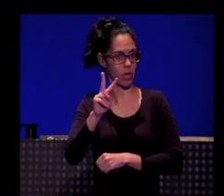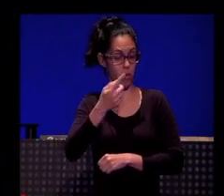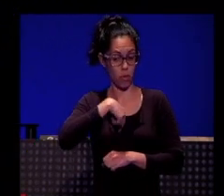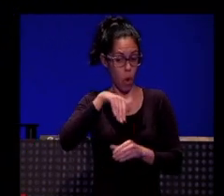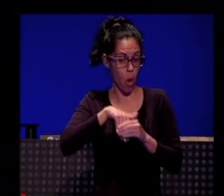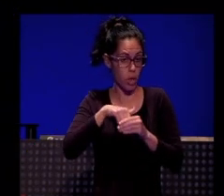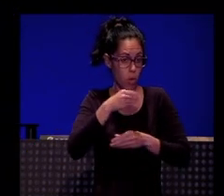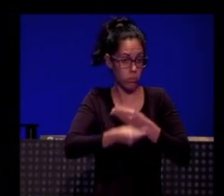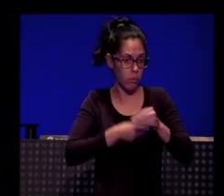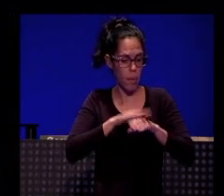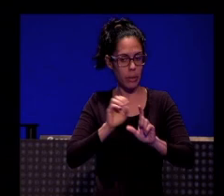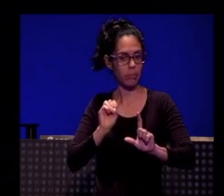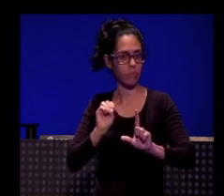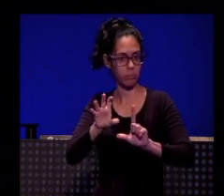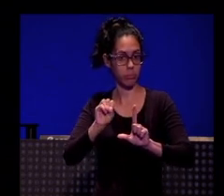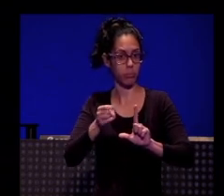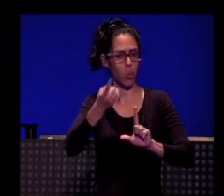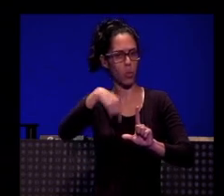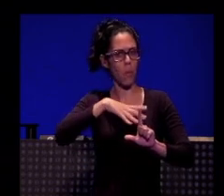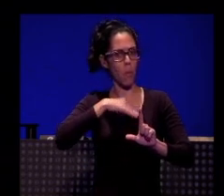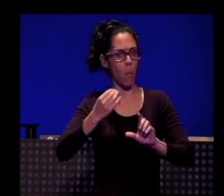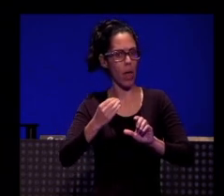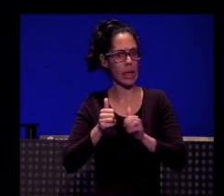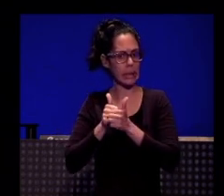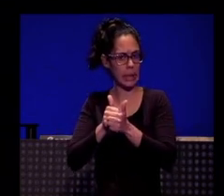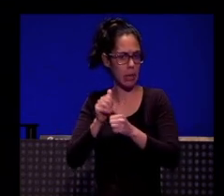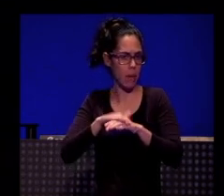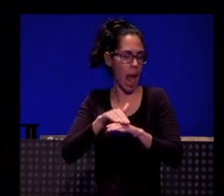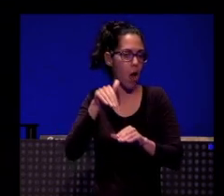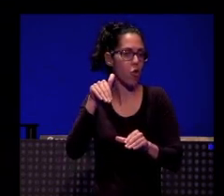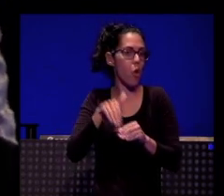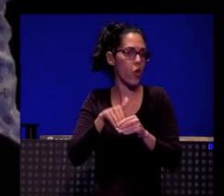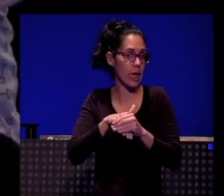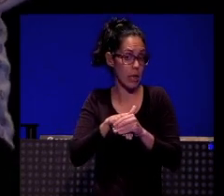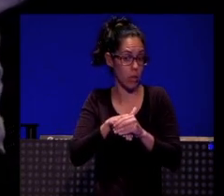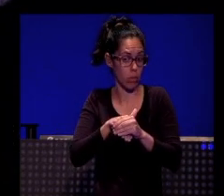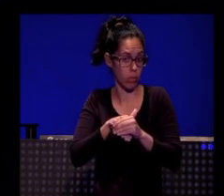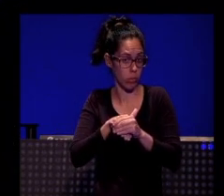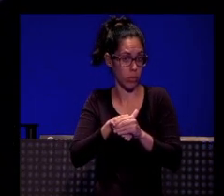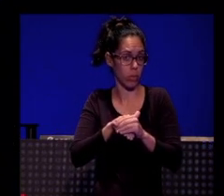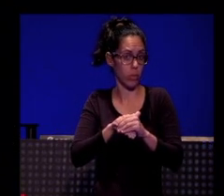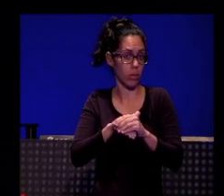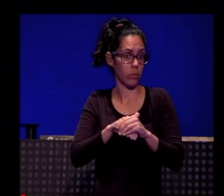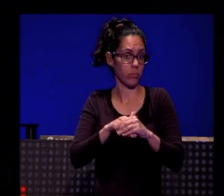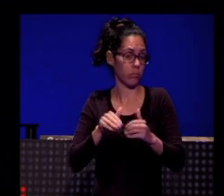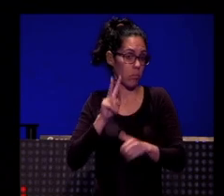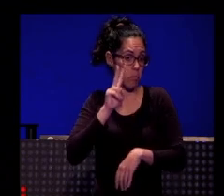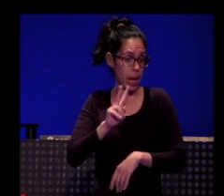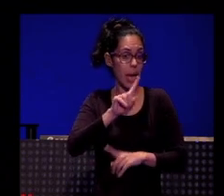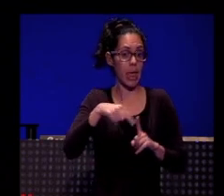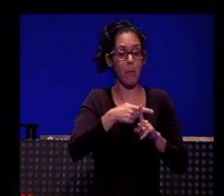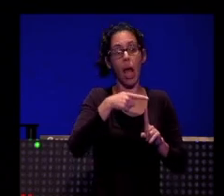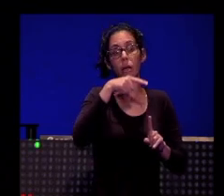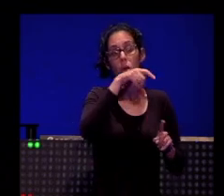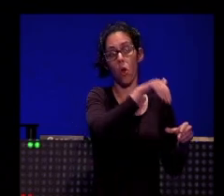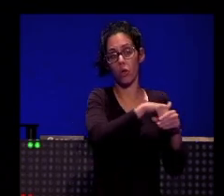y lo podéis seguir para ver todo el contenido del canal. También generamos mucho material exclusivo para redes